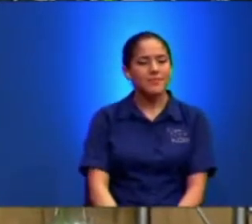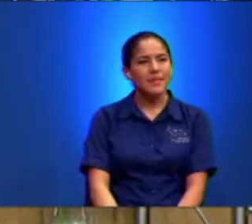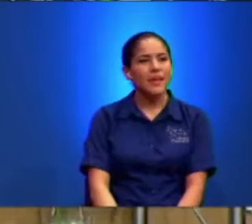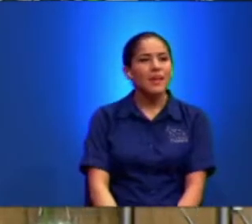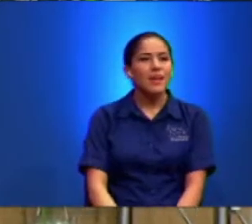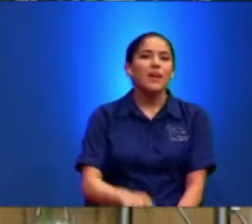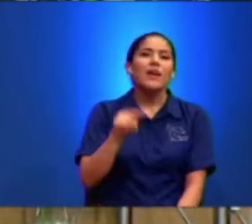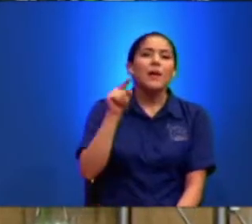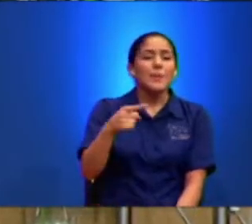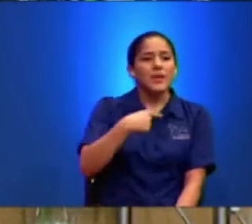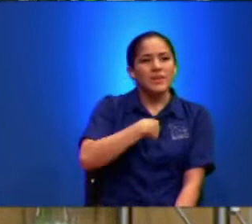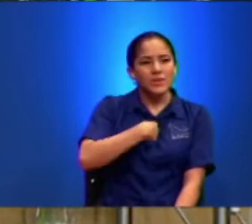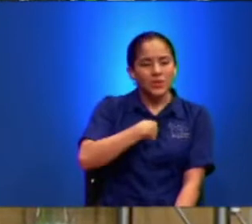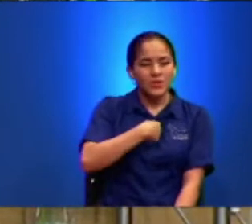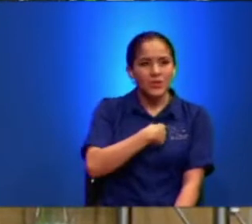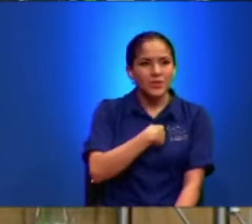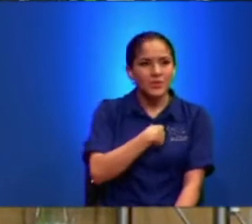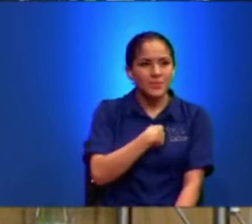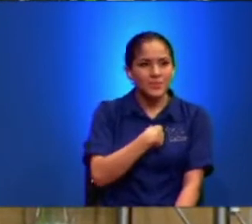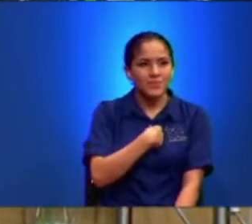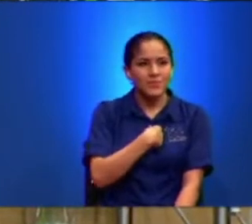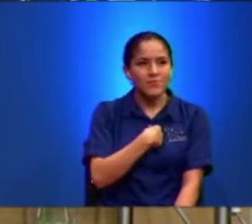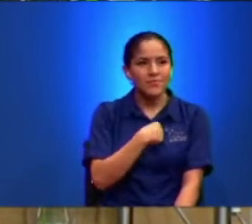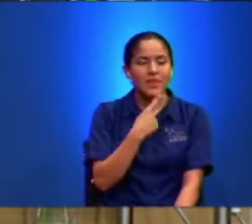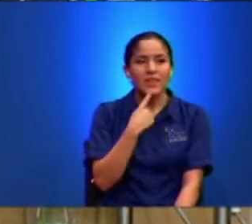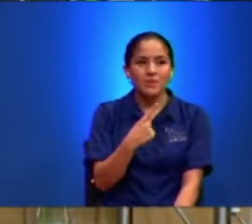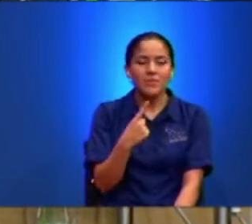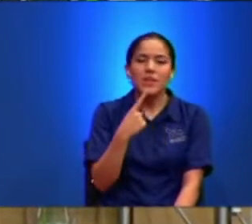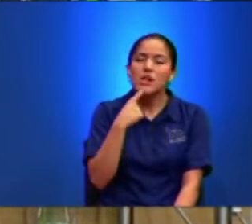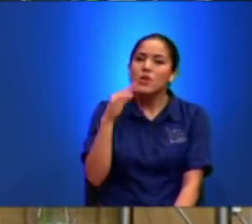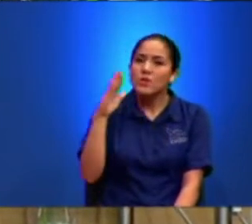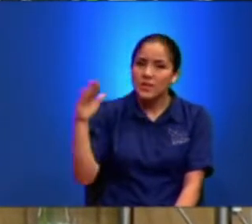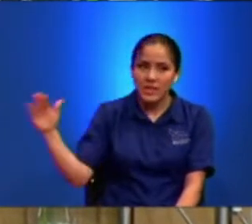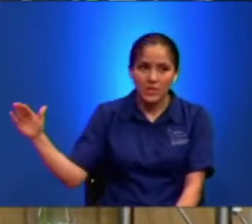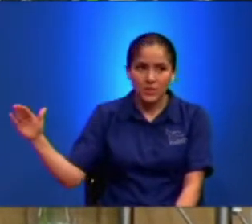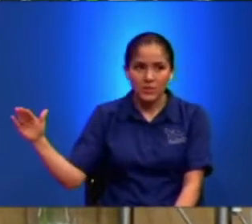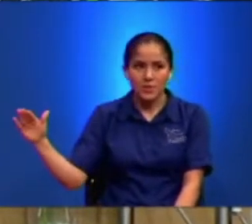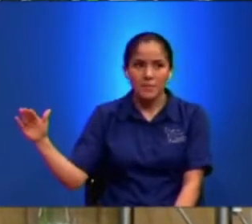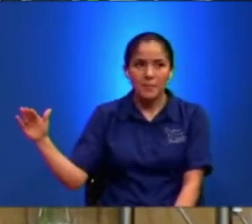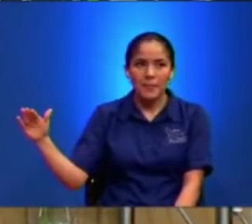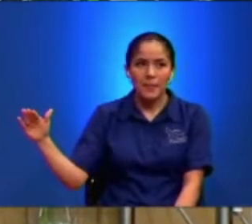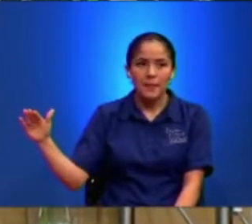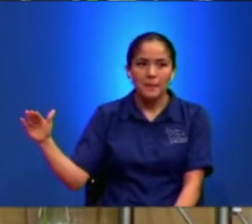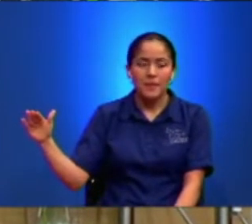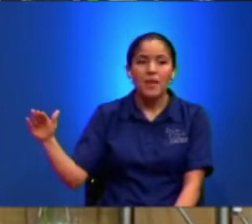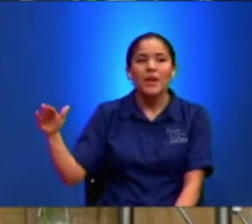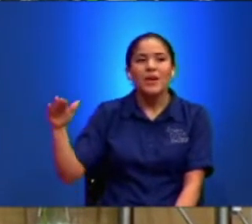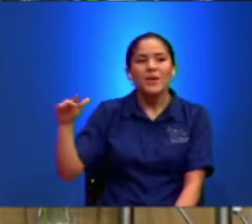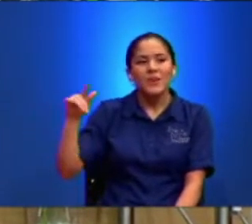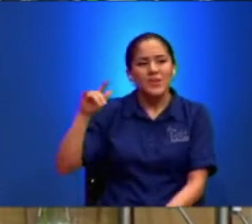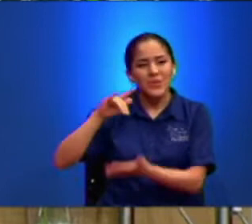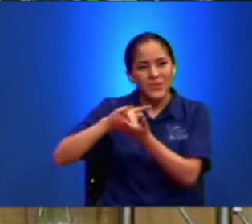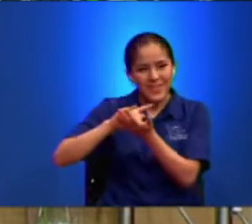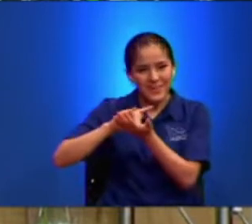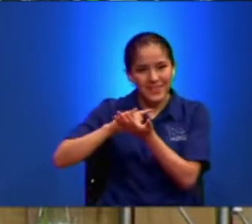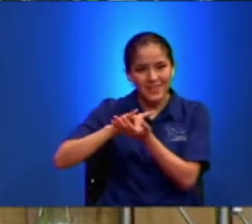Por eso Yo Los Muchachitos Si Si Son Una Debilidad A Que